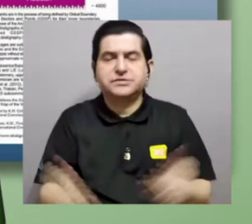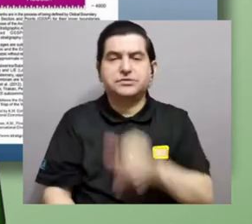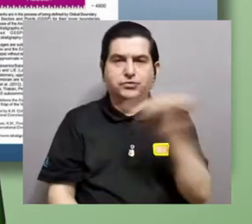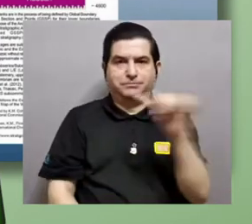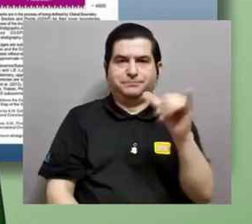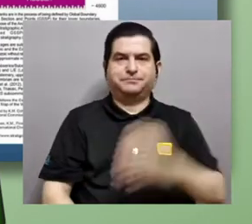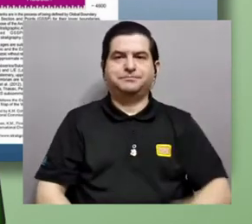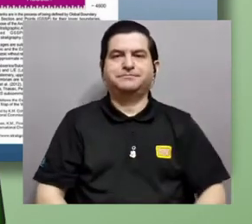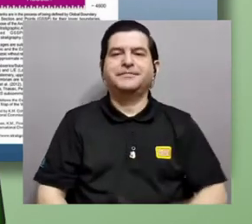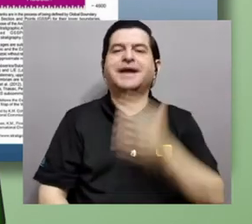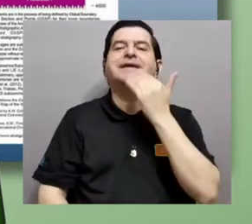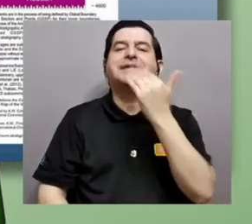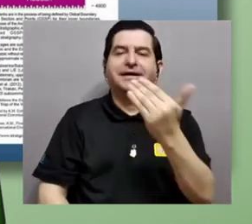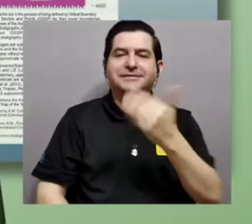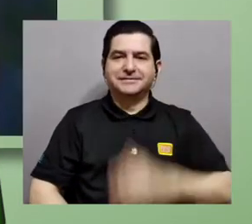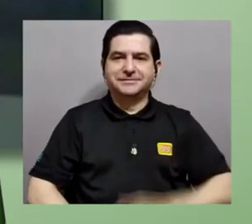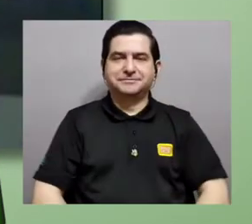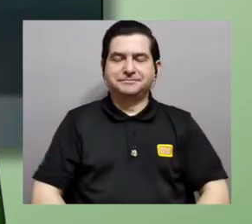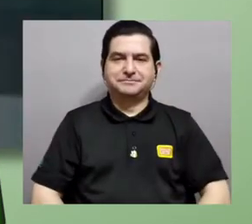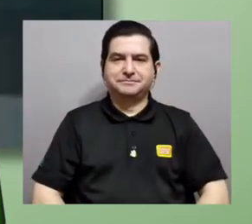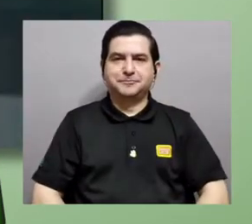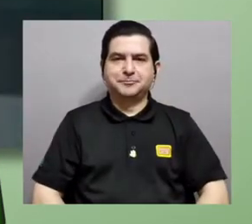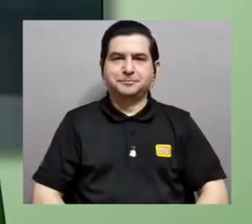etc. Muchas gracias.